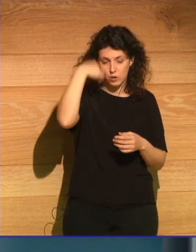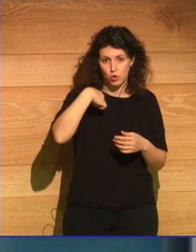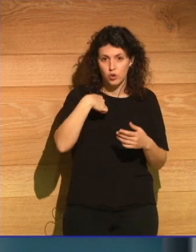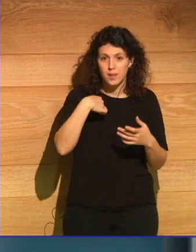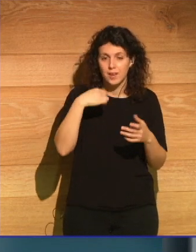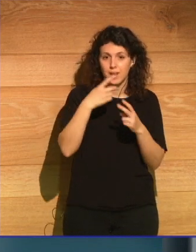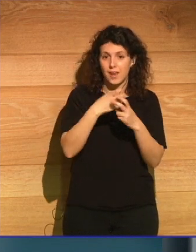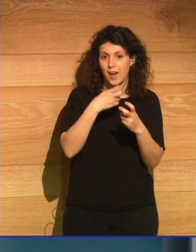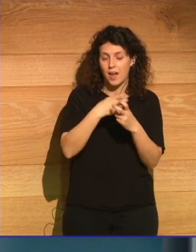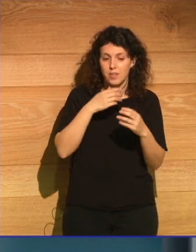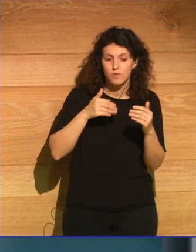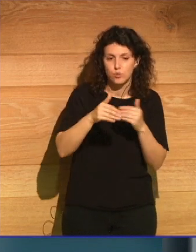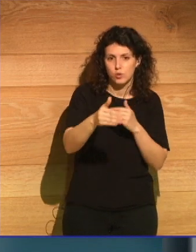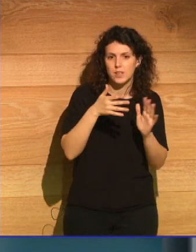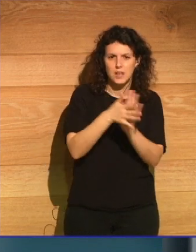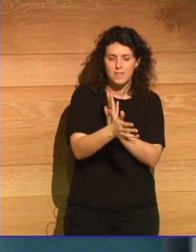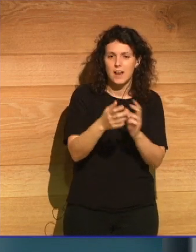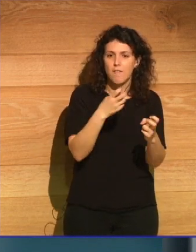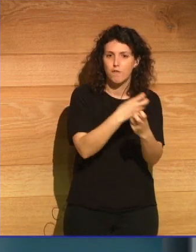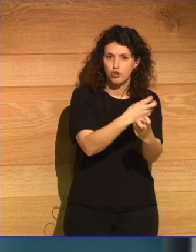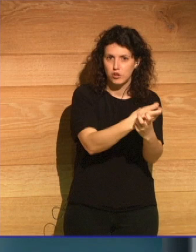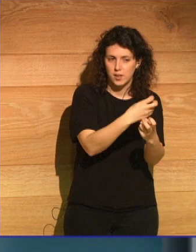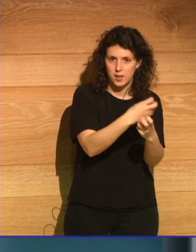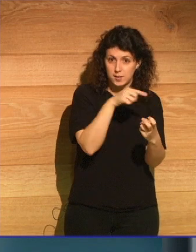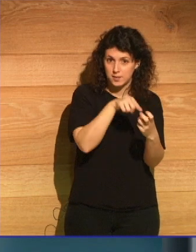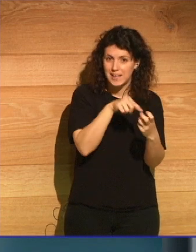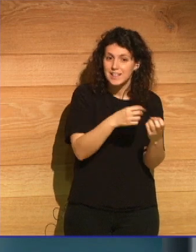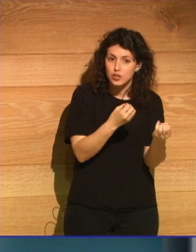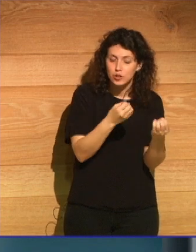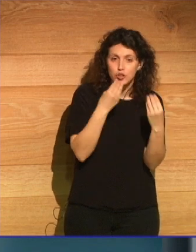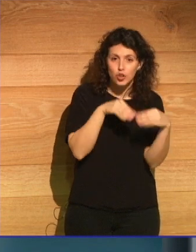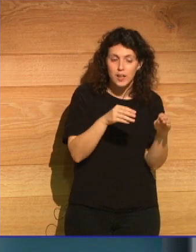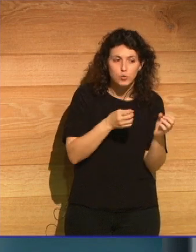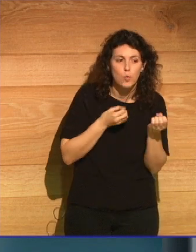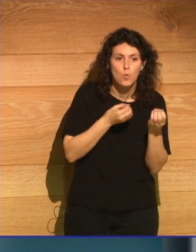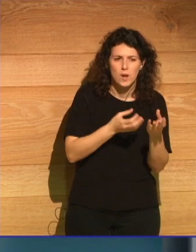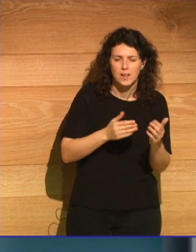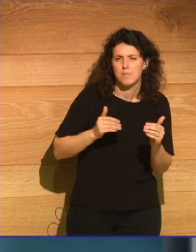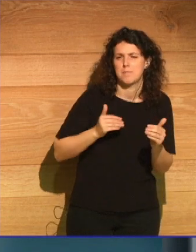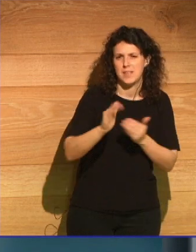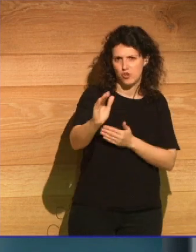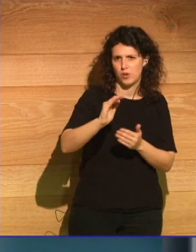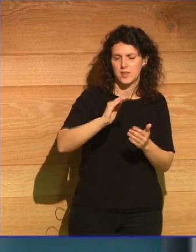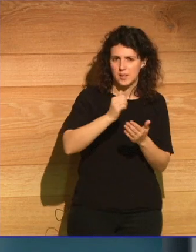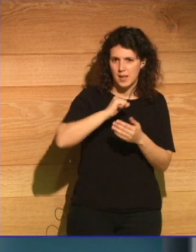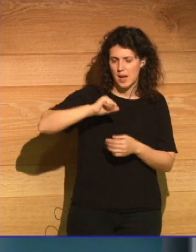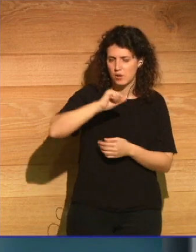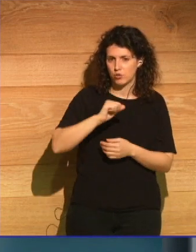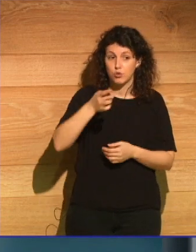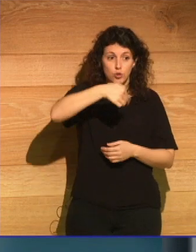resulta del hecho de que los fósiles contarán nuestras historias dentro de miles de años quienes somos